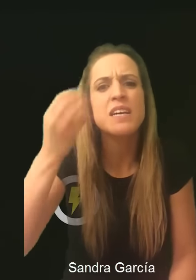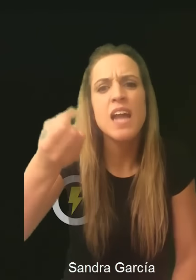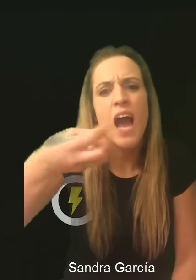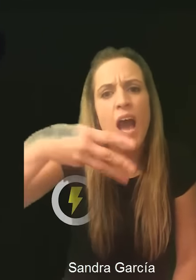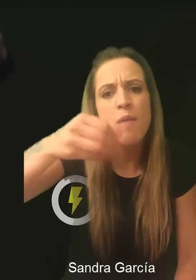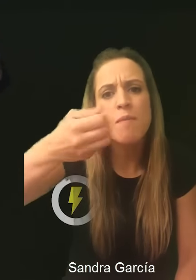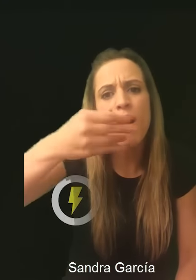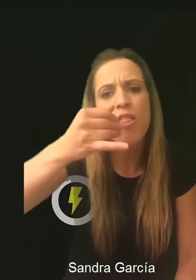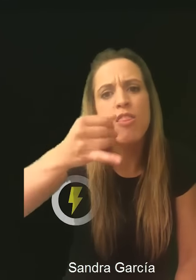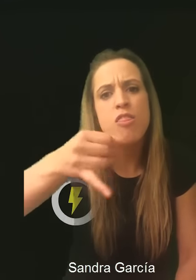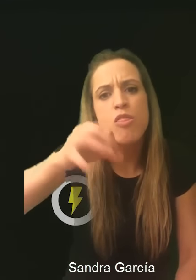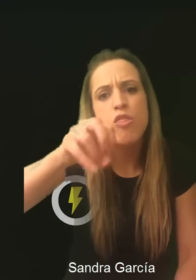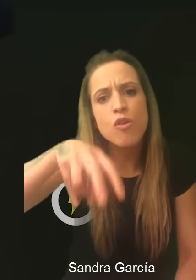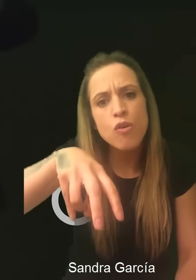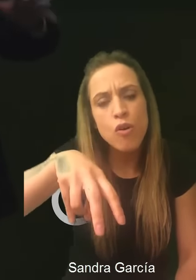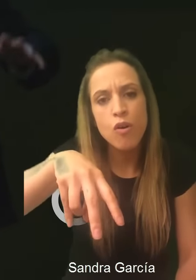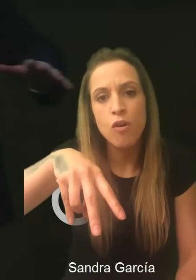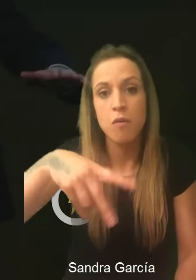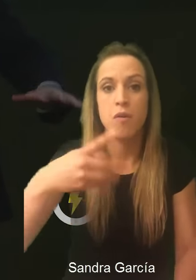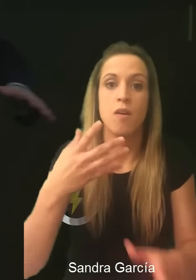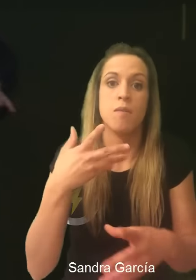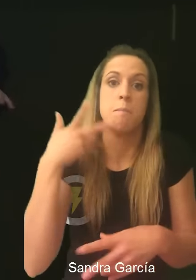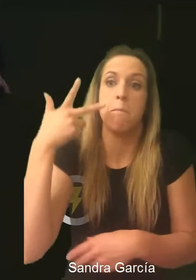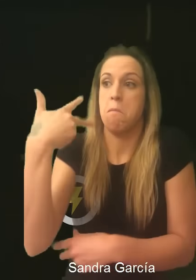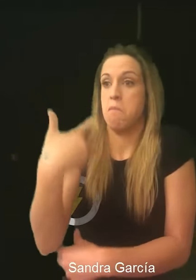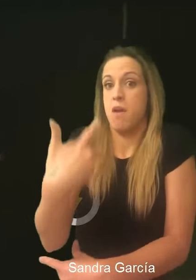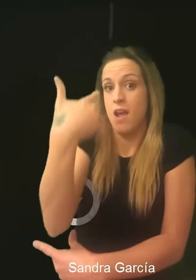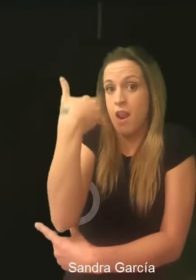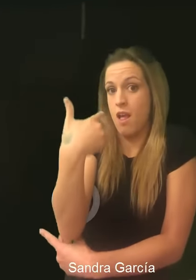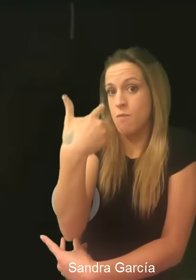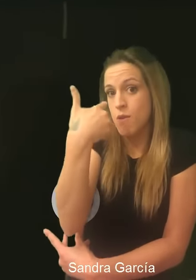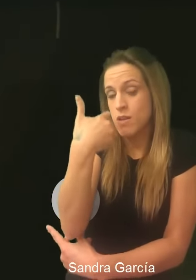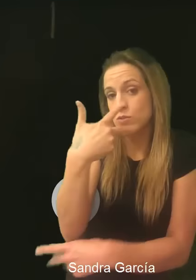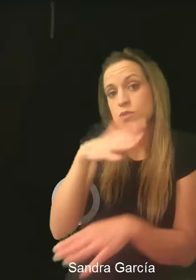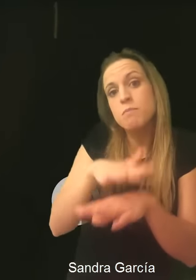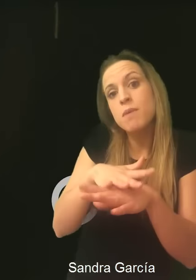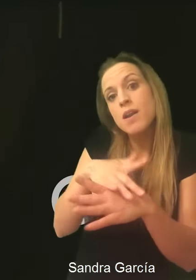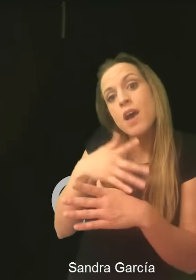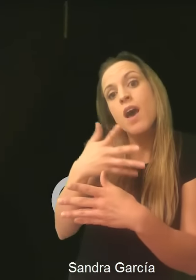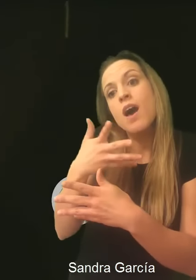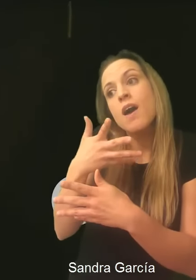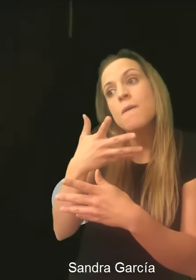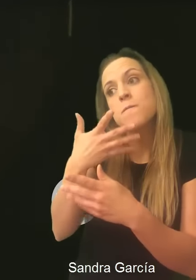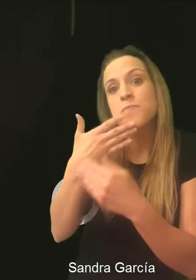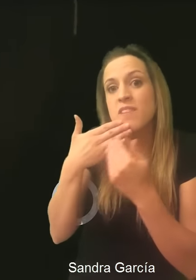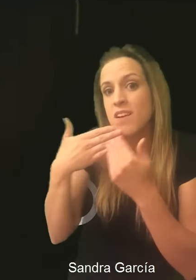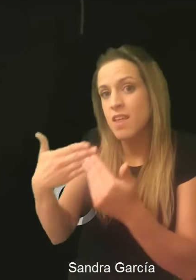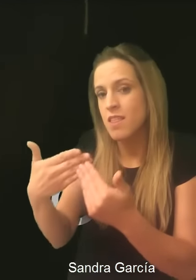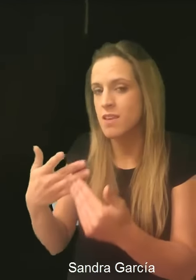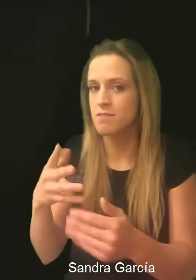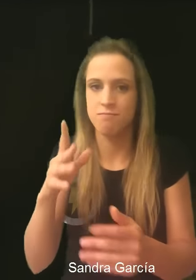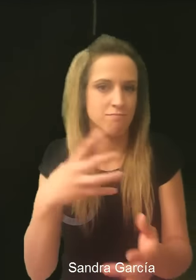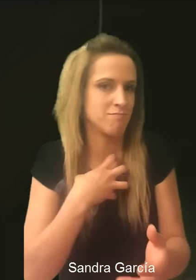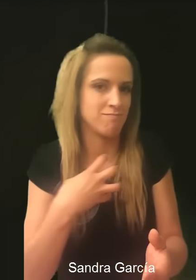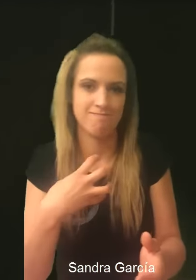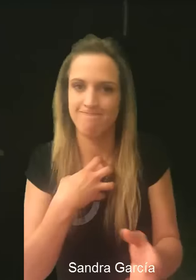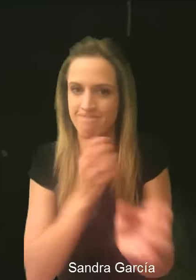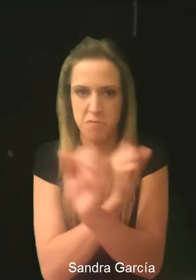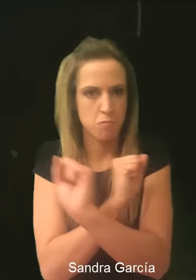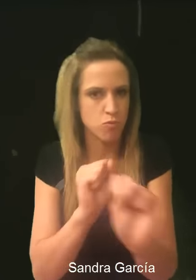obsoletas, muy ramificadas. No hay una persona que diga, es el responsable, ¿verdad?